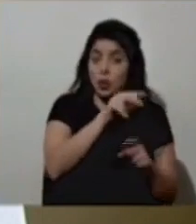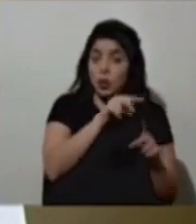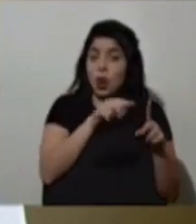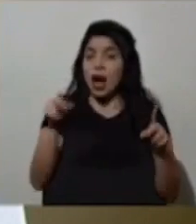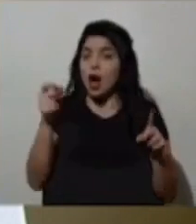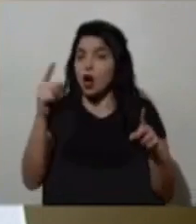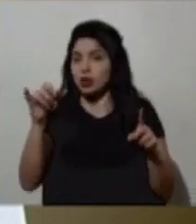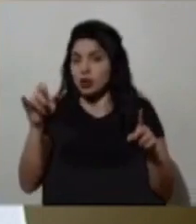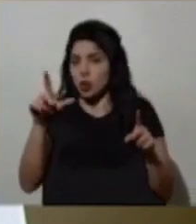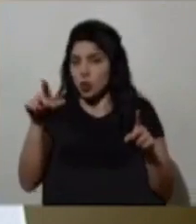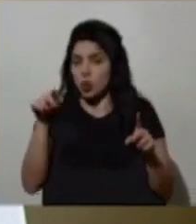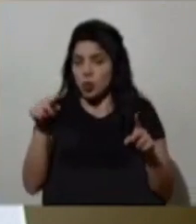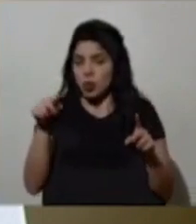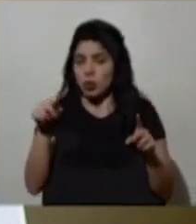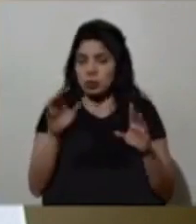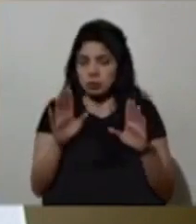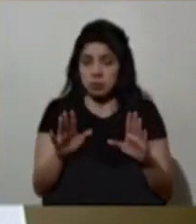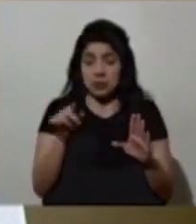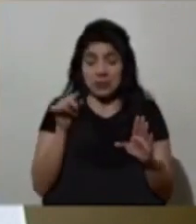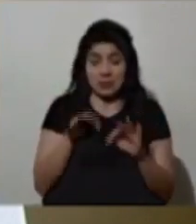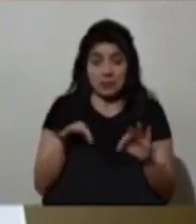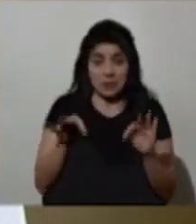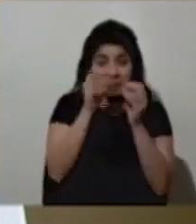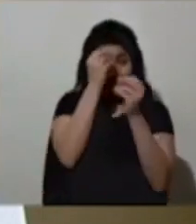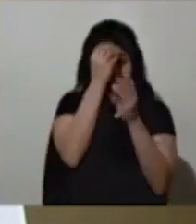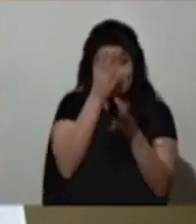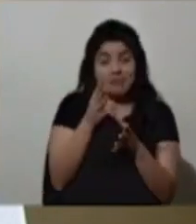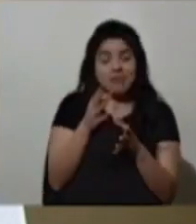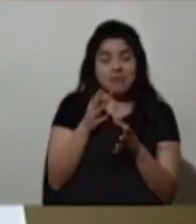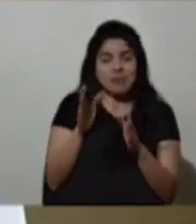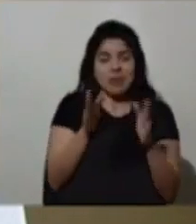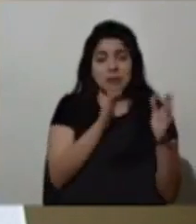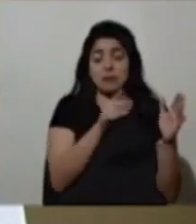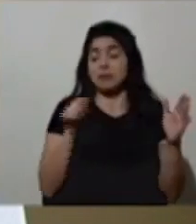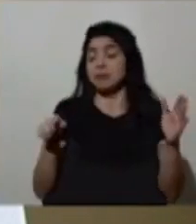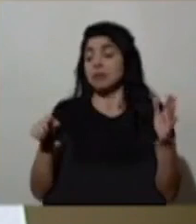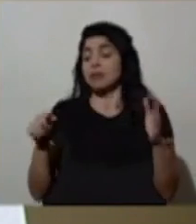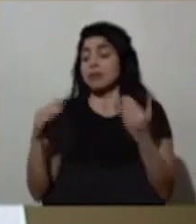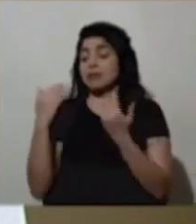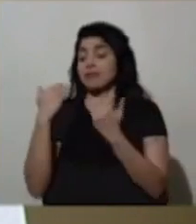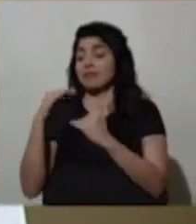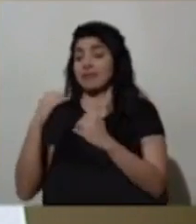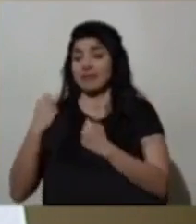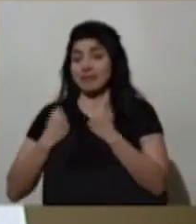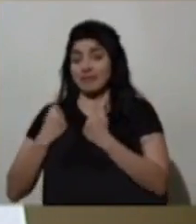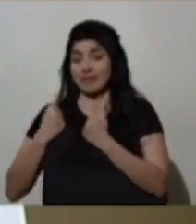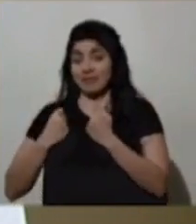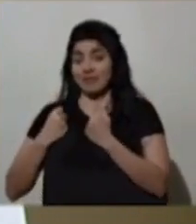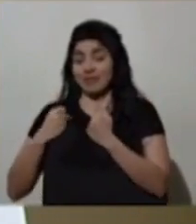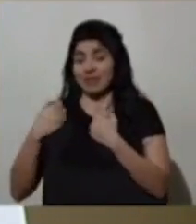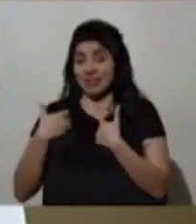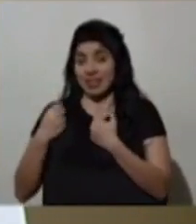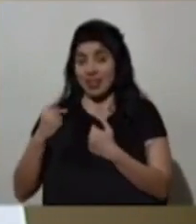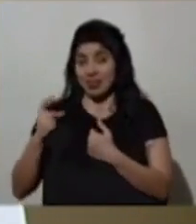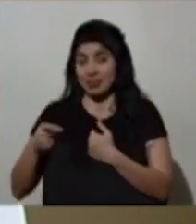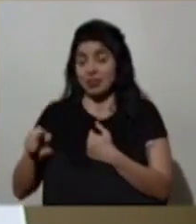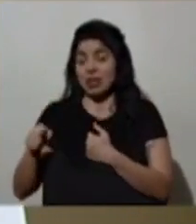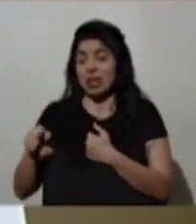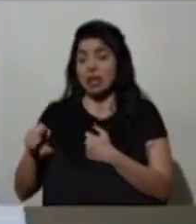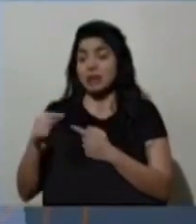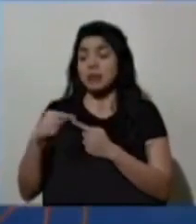Importante mencionar que en lo que a la restricción vehicular se refiere, a partir del próximo